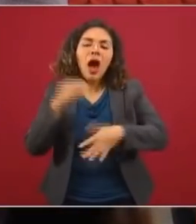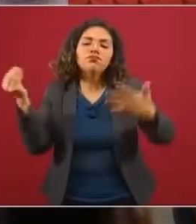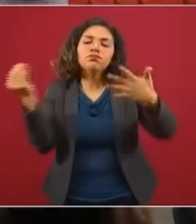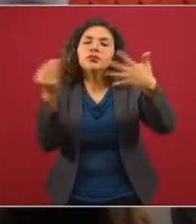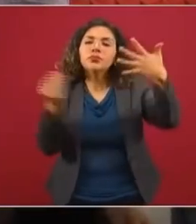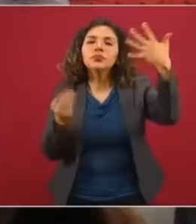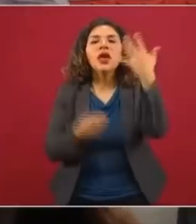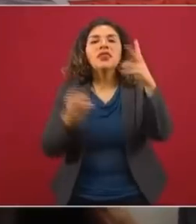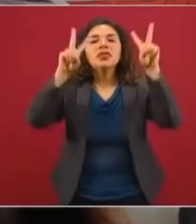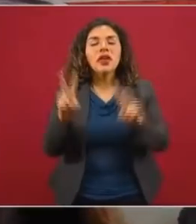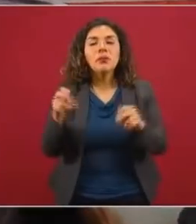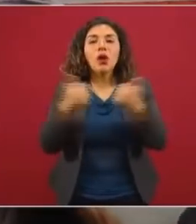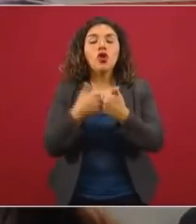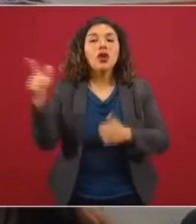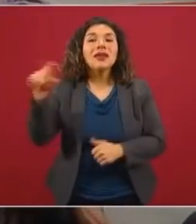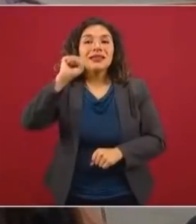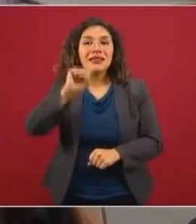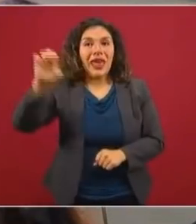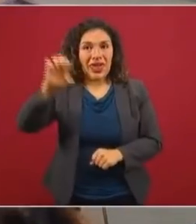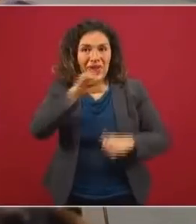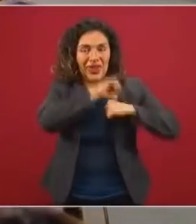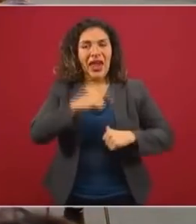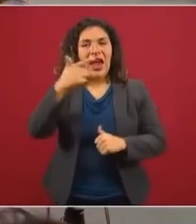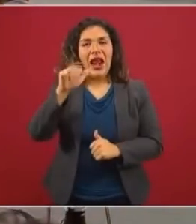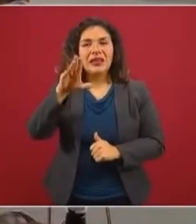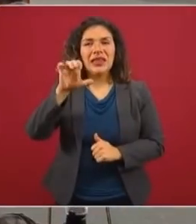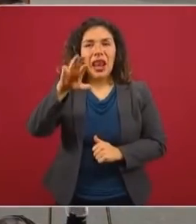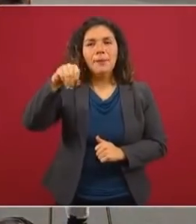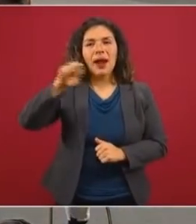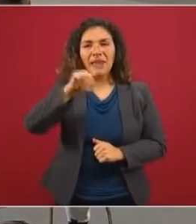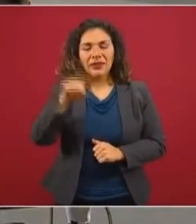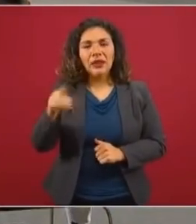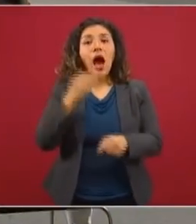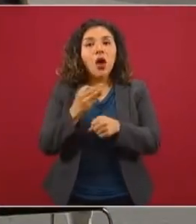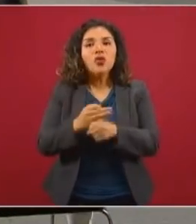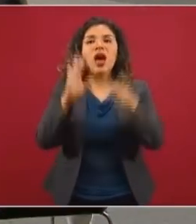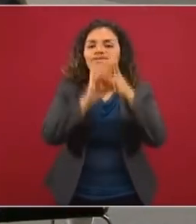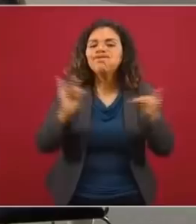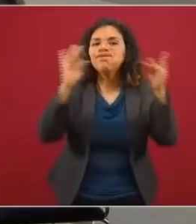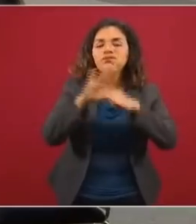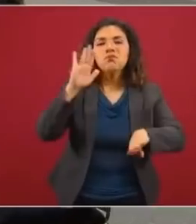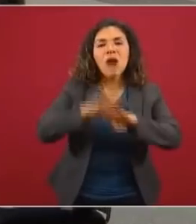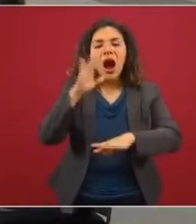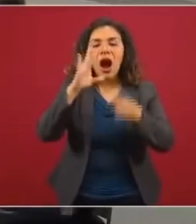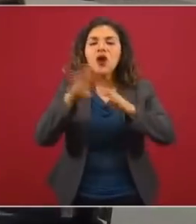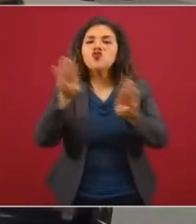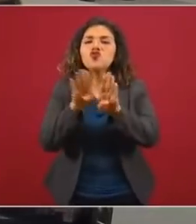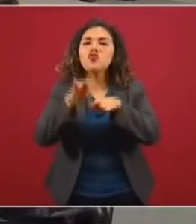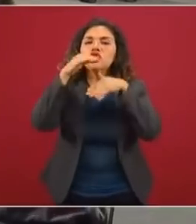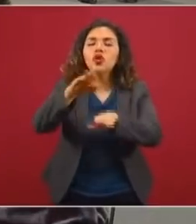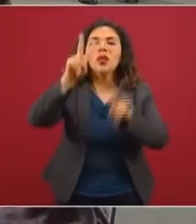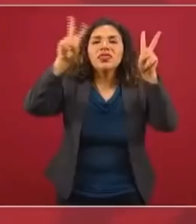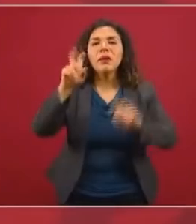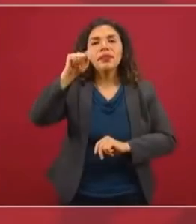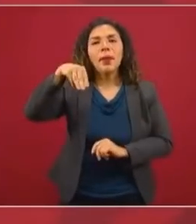secretaria de Economía, Graciela Márquez Colín, está dando avances sobre el tema del T-MEC y las implicaciones